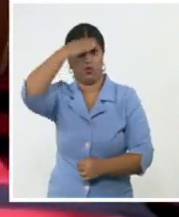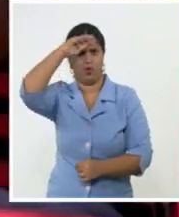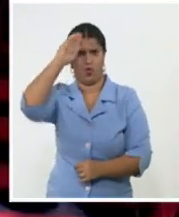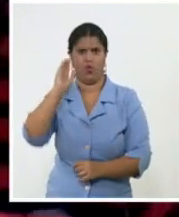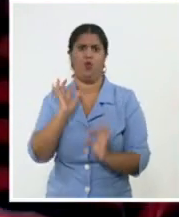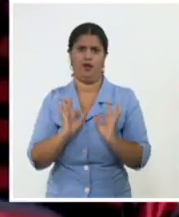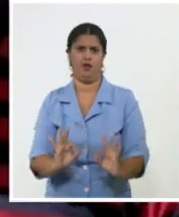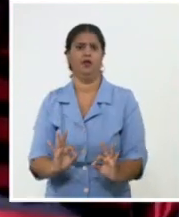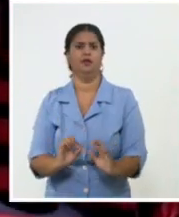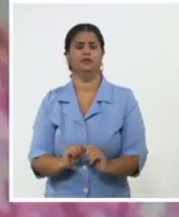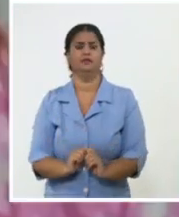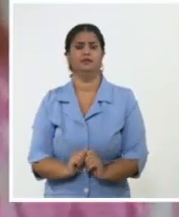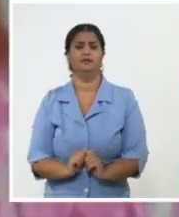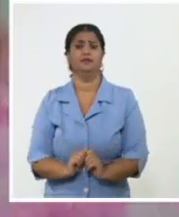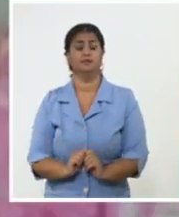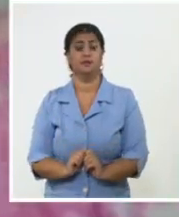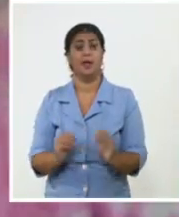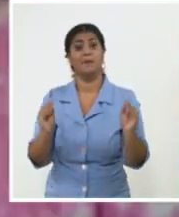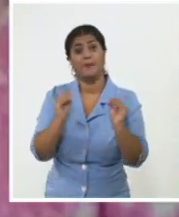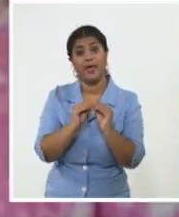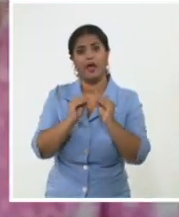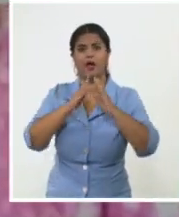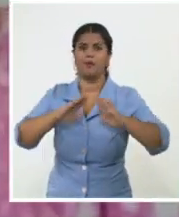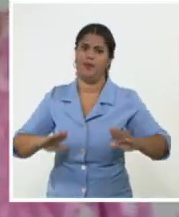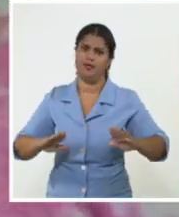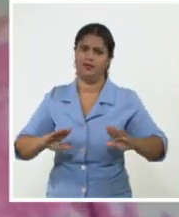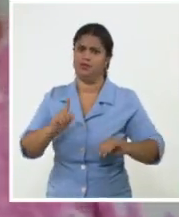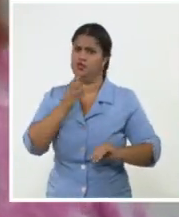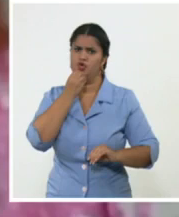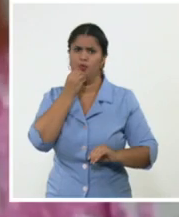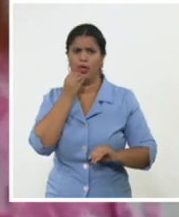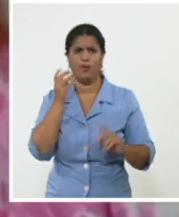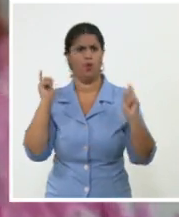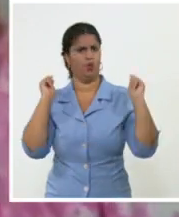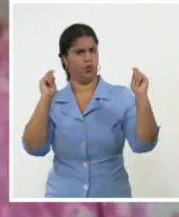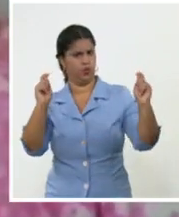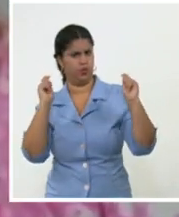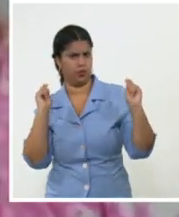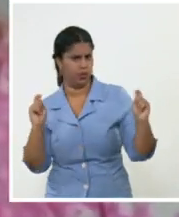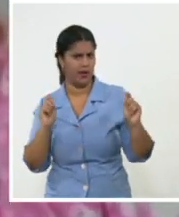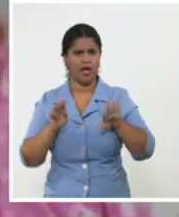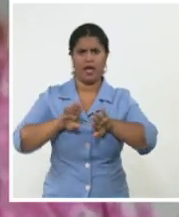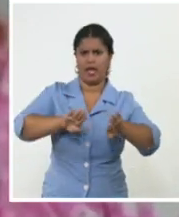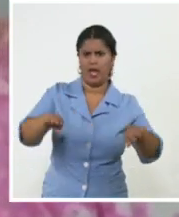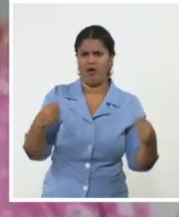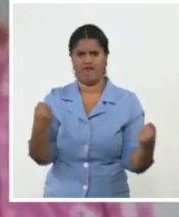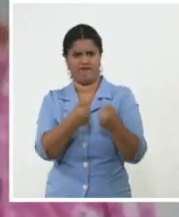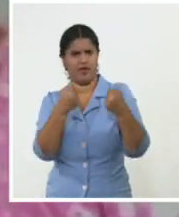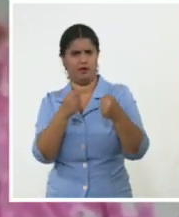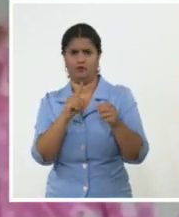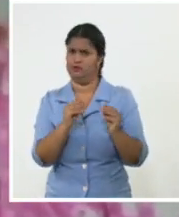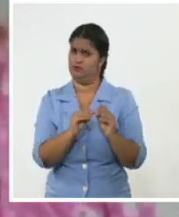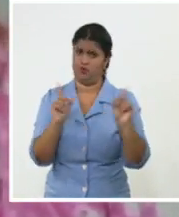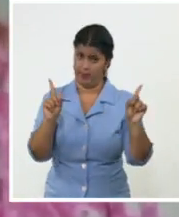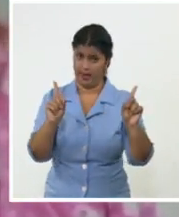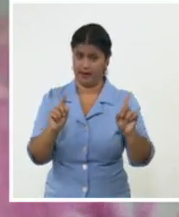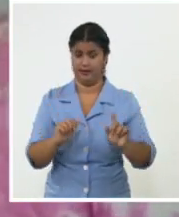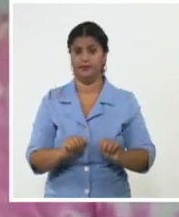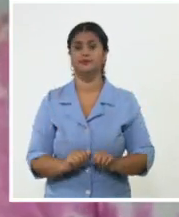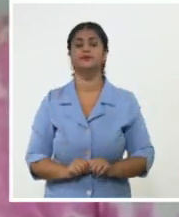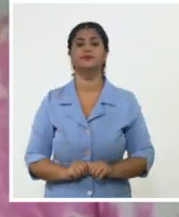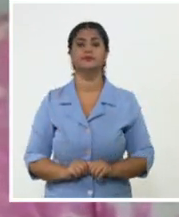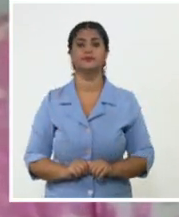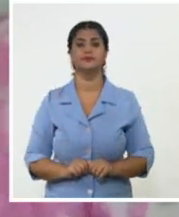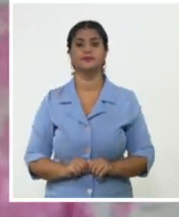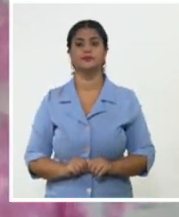entendimiento, del diálogo, de la paz. Gracias a mi trabajo puedo ser testigo de cómo la población se ve afectada